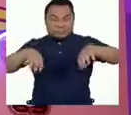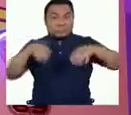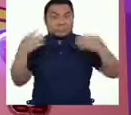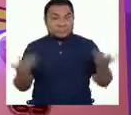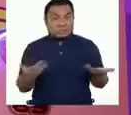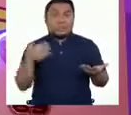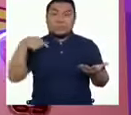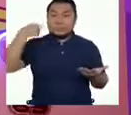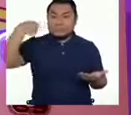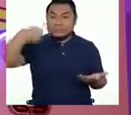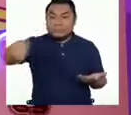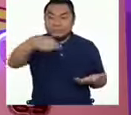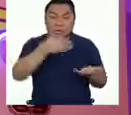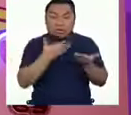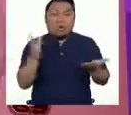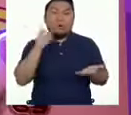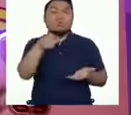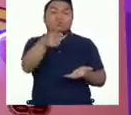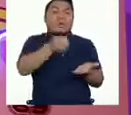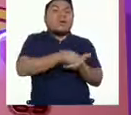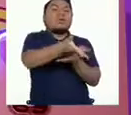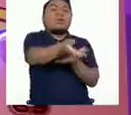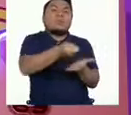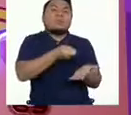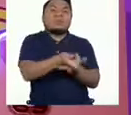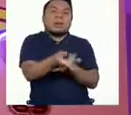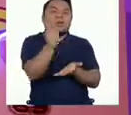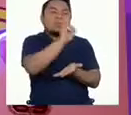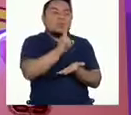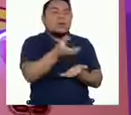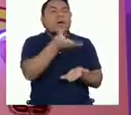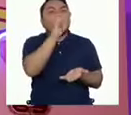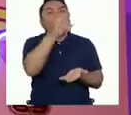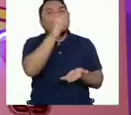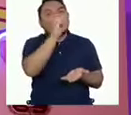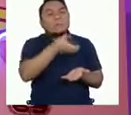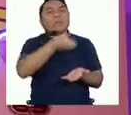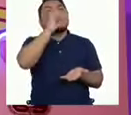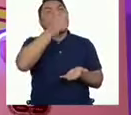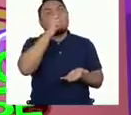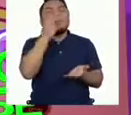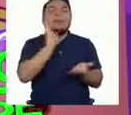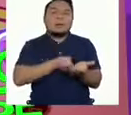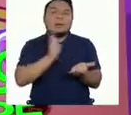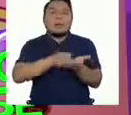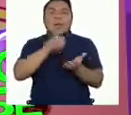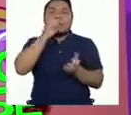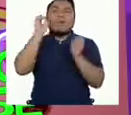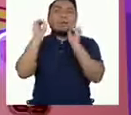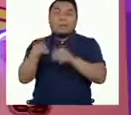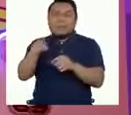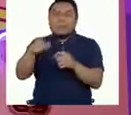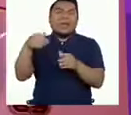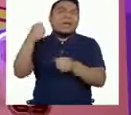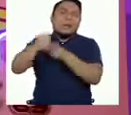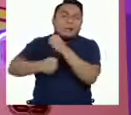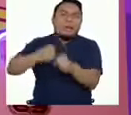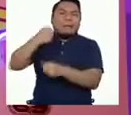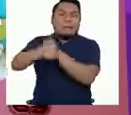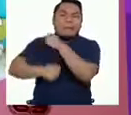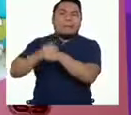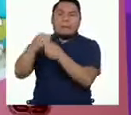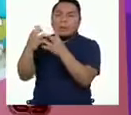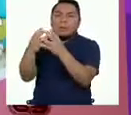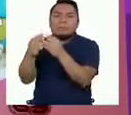nuestra vida diaria los productos que compramos y utilizamos poseen plástico, plástico que demora mucho tiempo en degradarse, por lo que